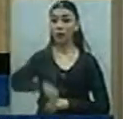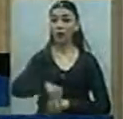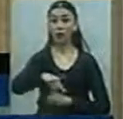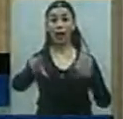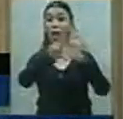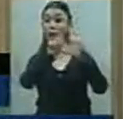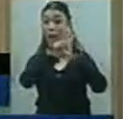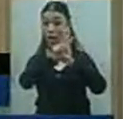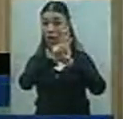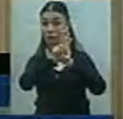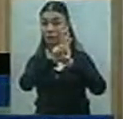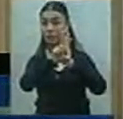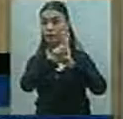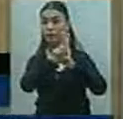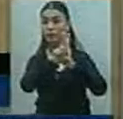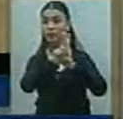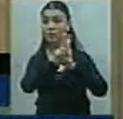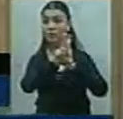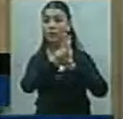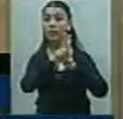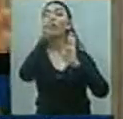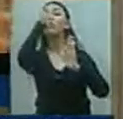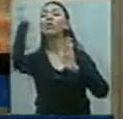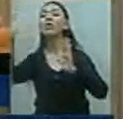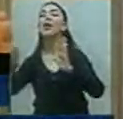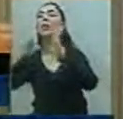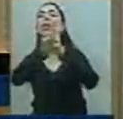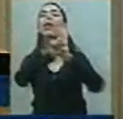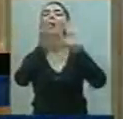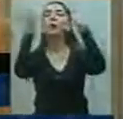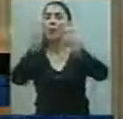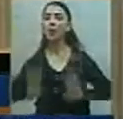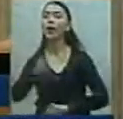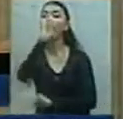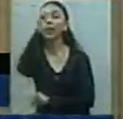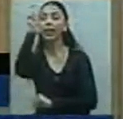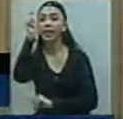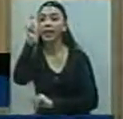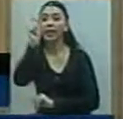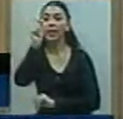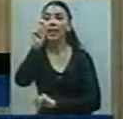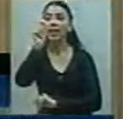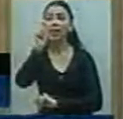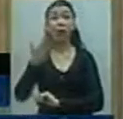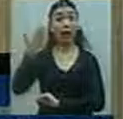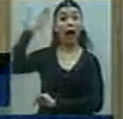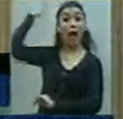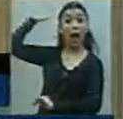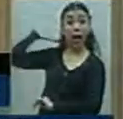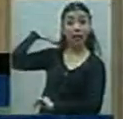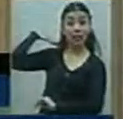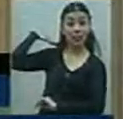trabajado por, en ese momento, legislador, el doctor Genefes.